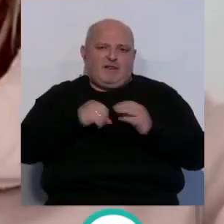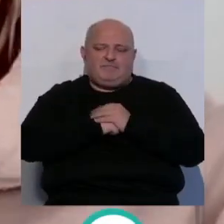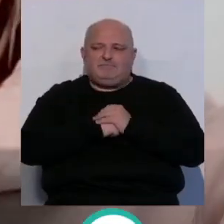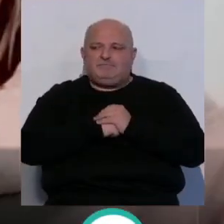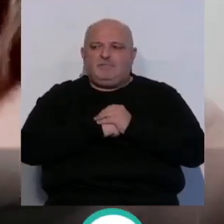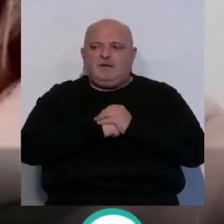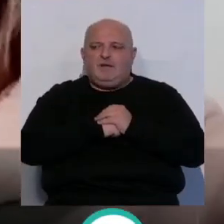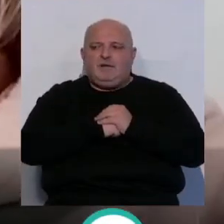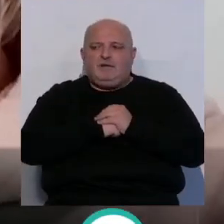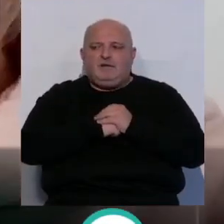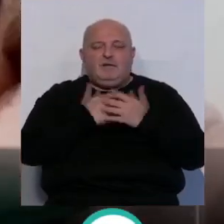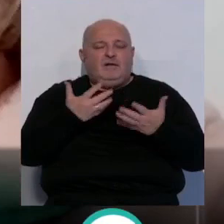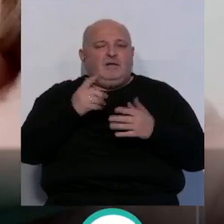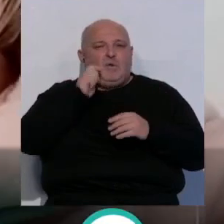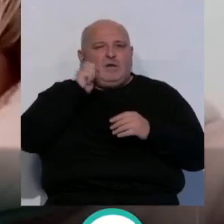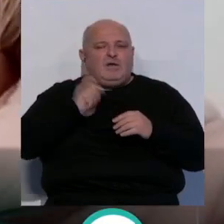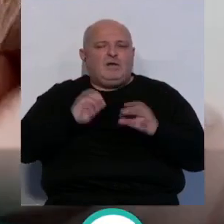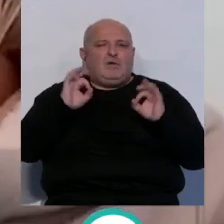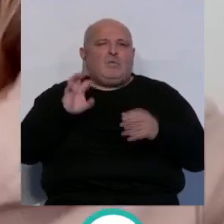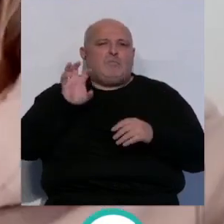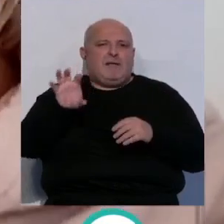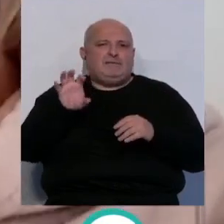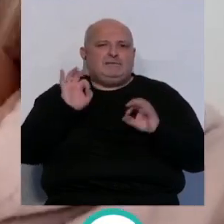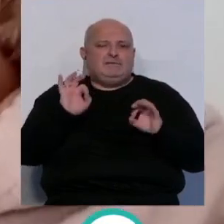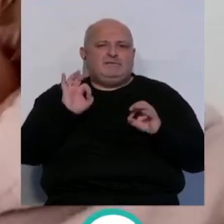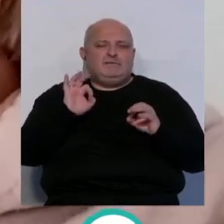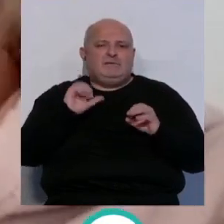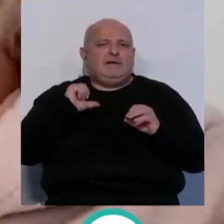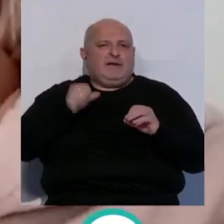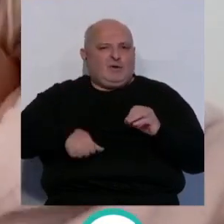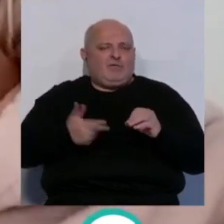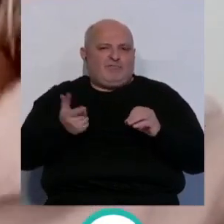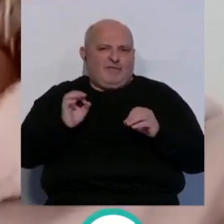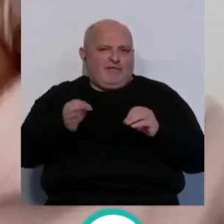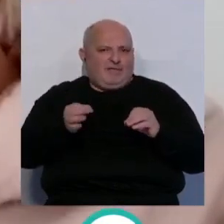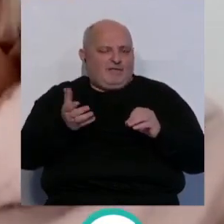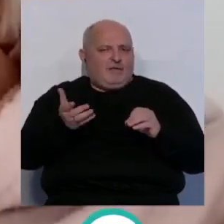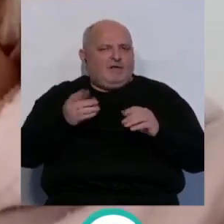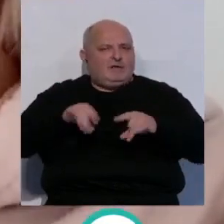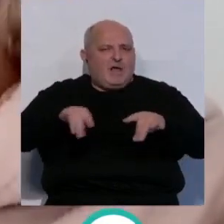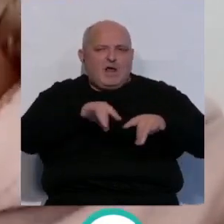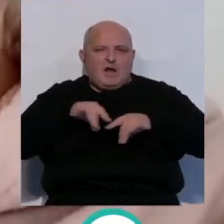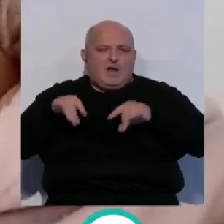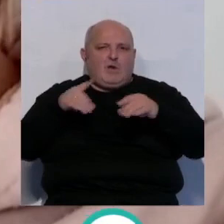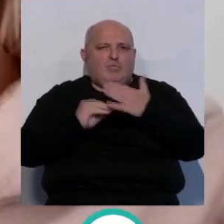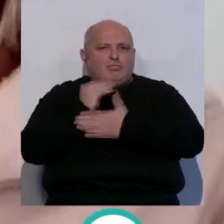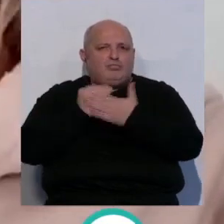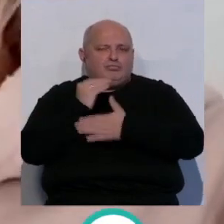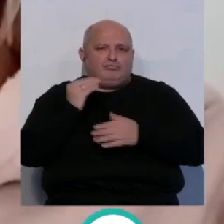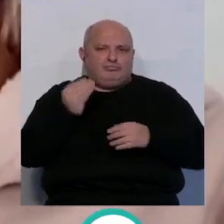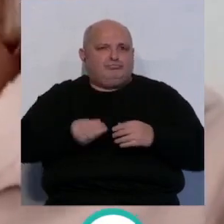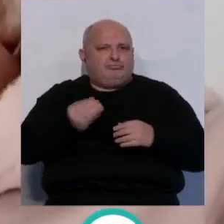que Ucrania es un país rico, es verdad, sus tierras productivas,